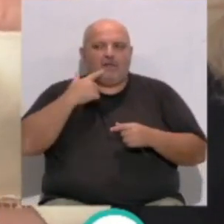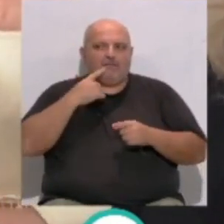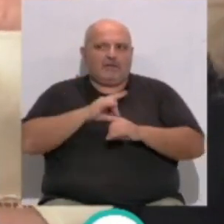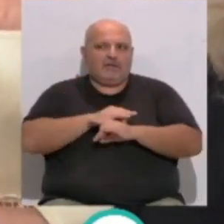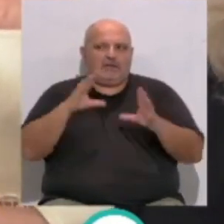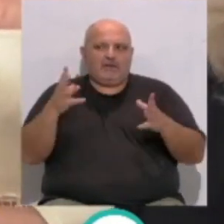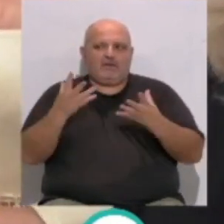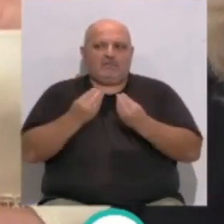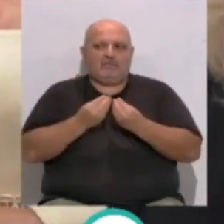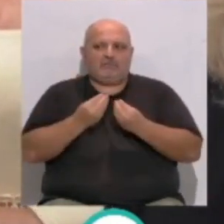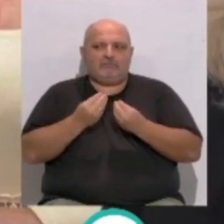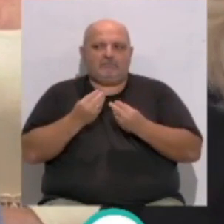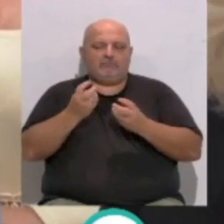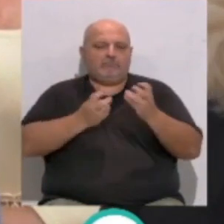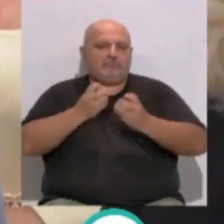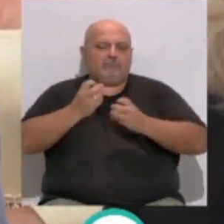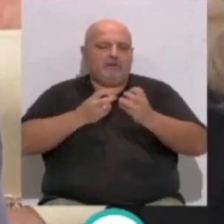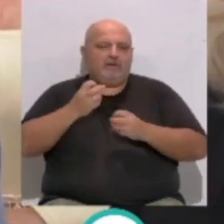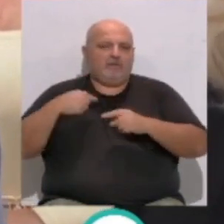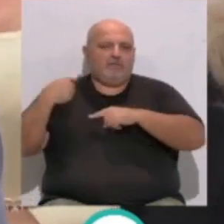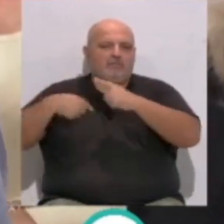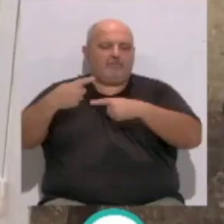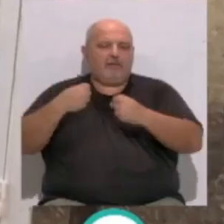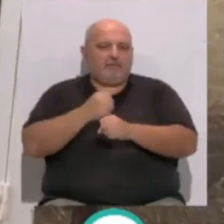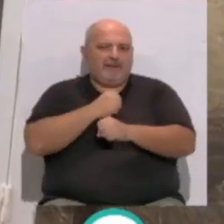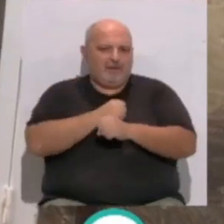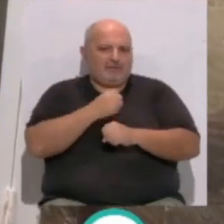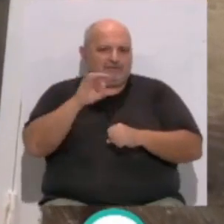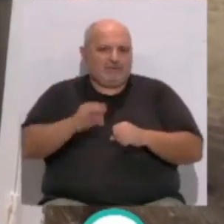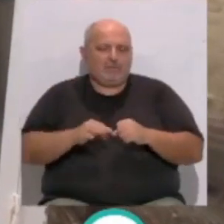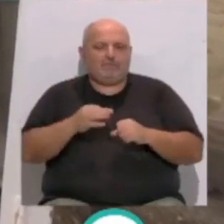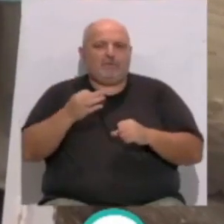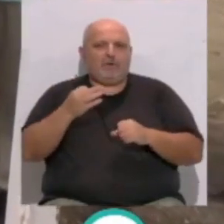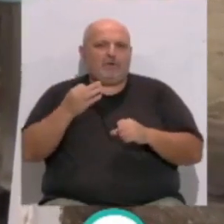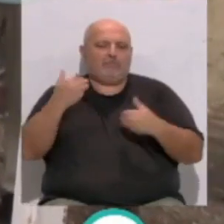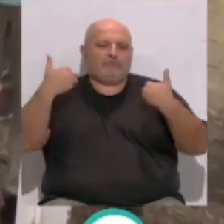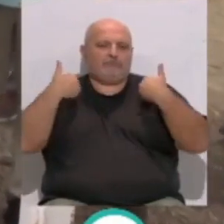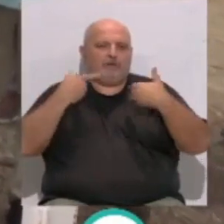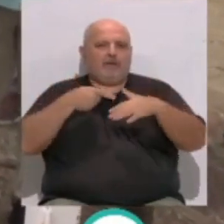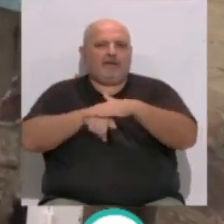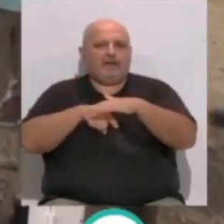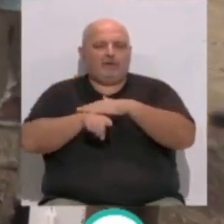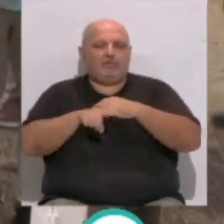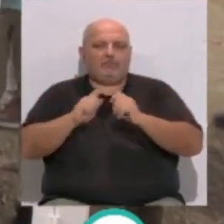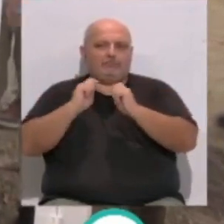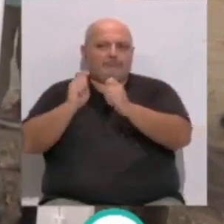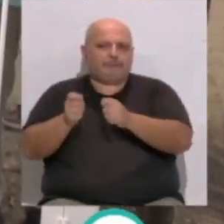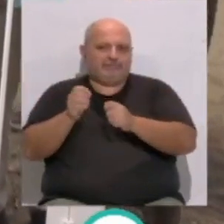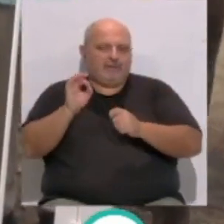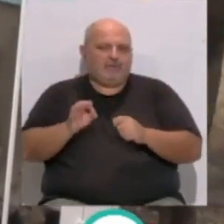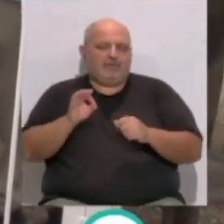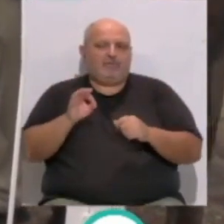traerá de la mano la generación de empleo. Algún tipo de órganos de gestión que busquemos y sobre todo